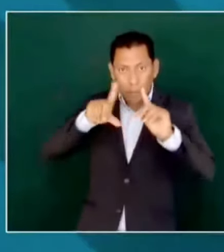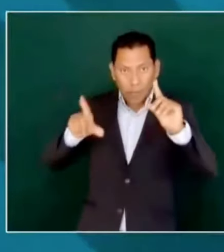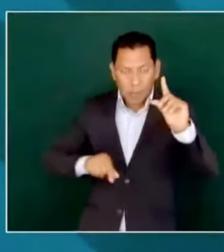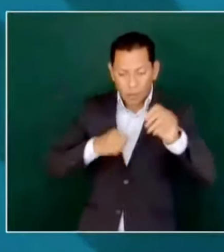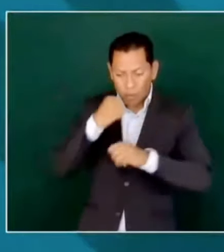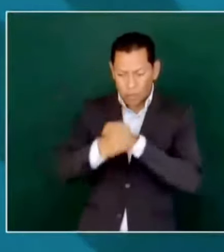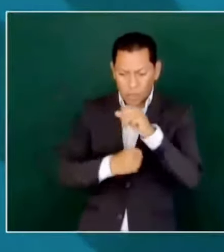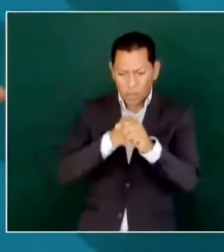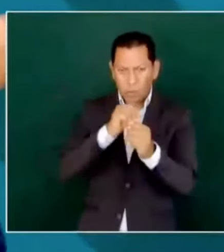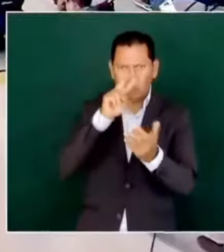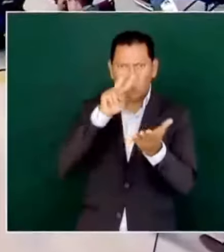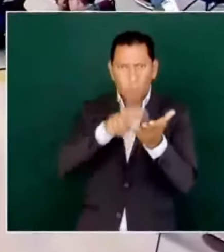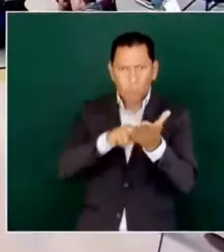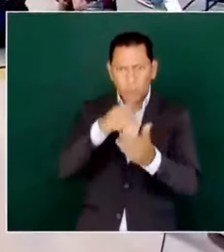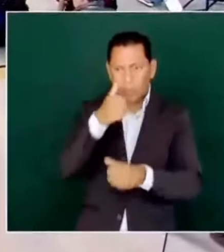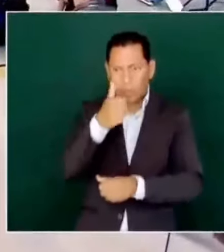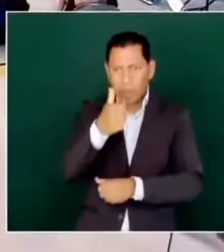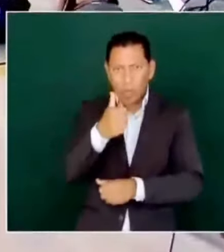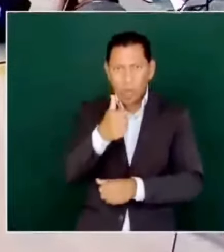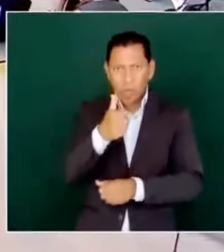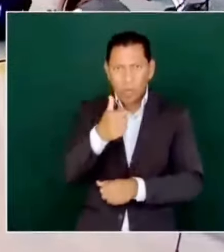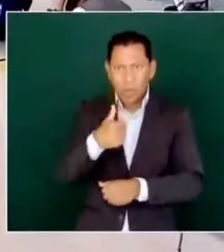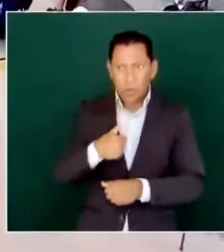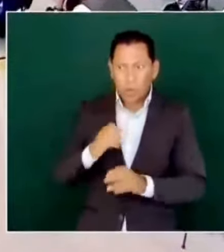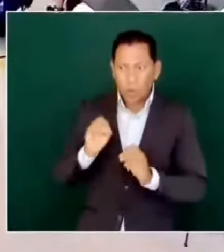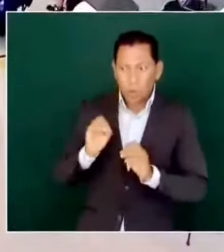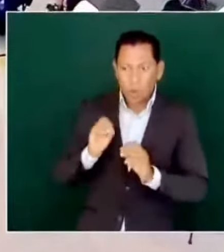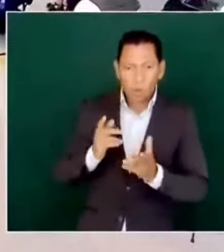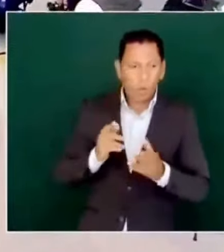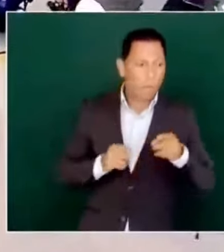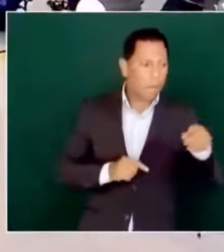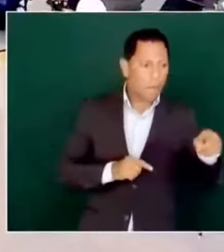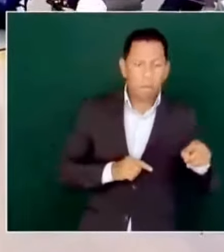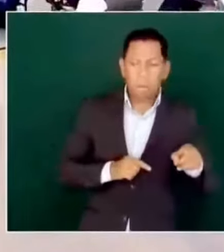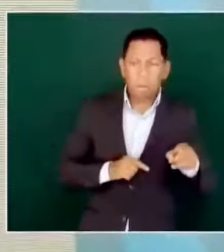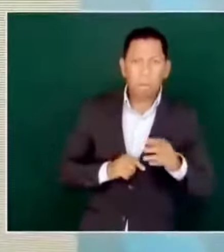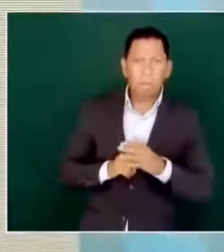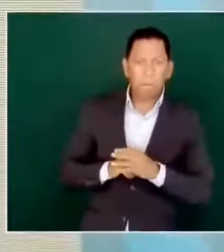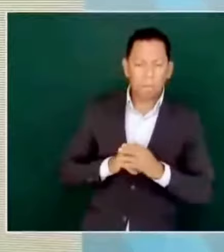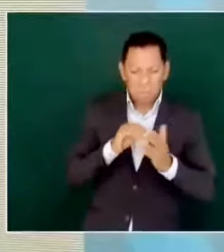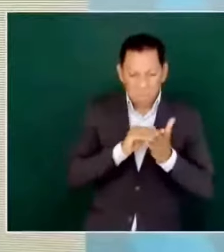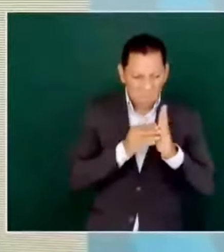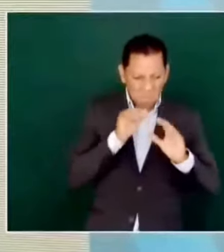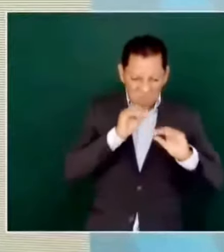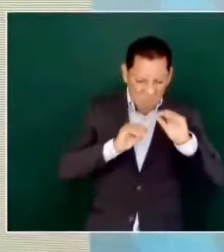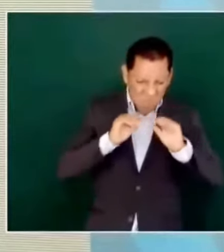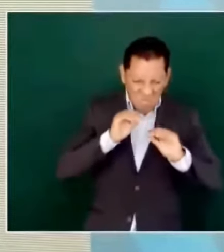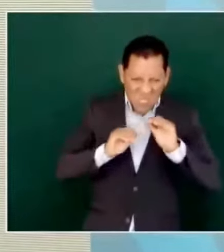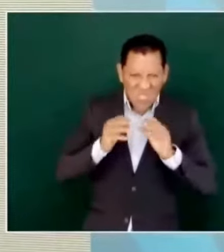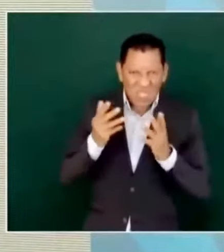Porque si me desaforaran, si me desaforaban,